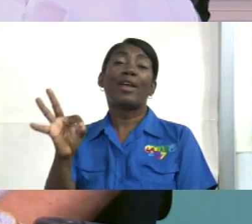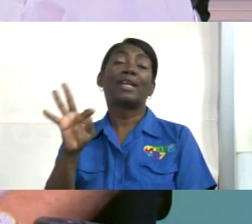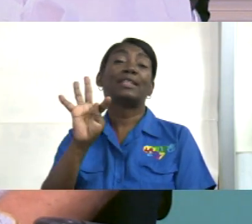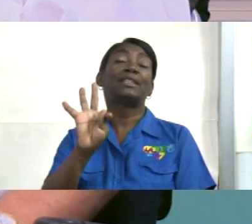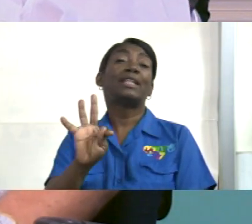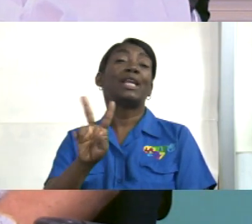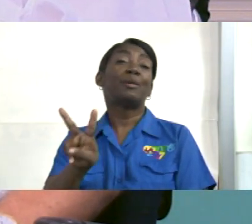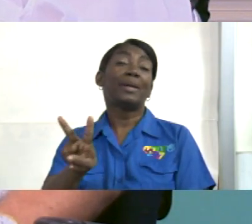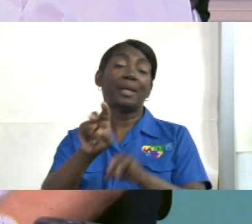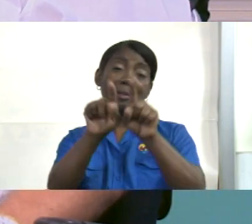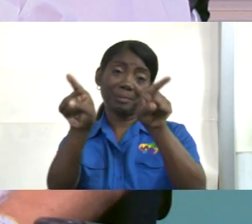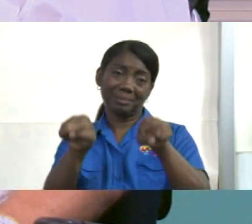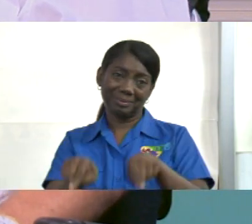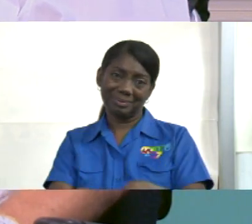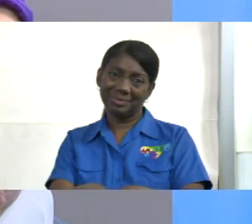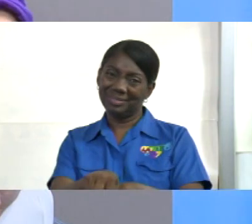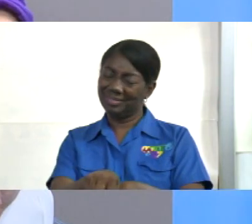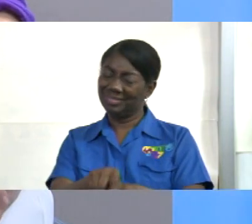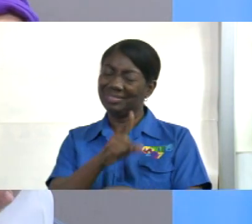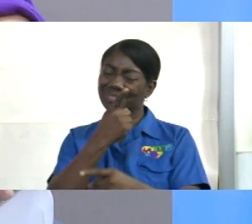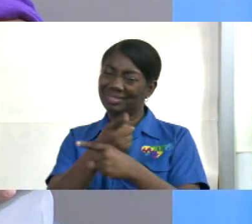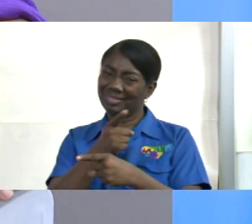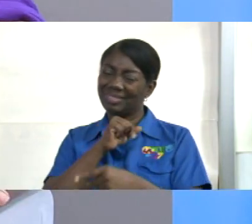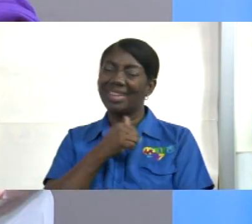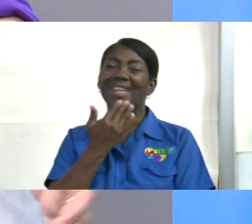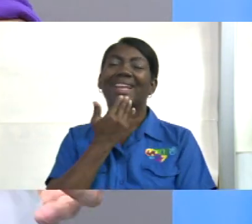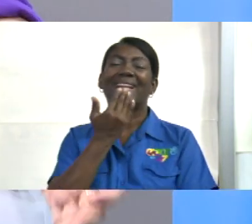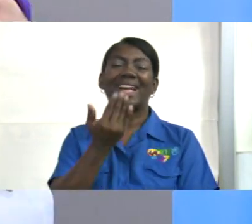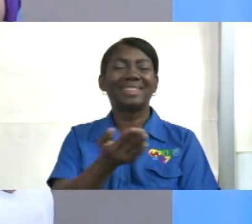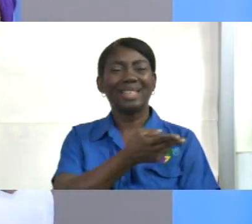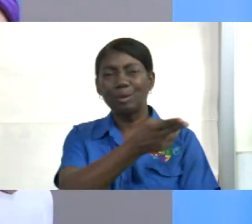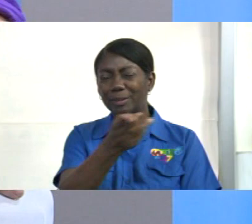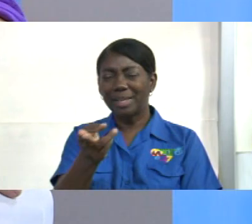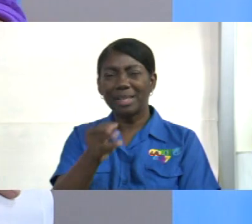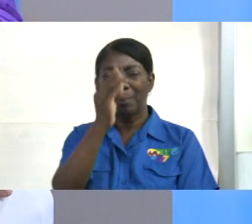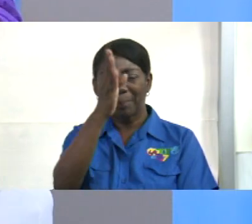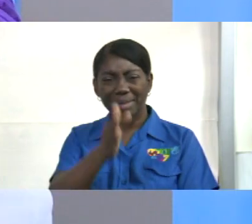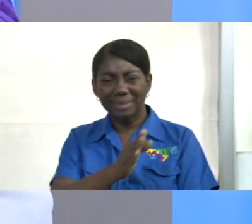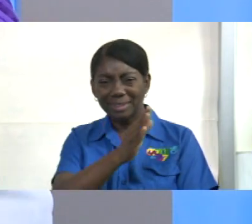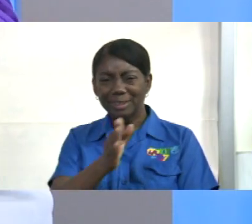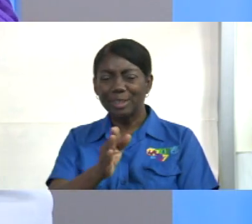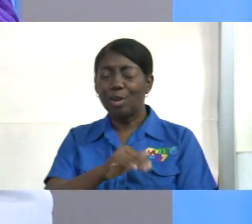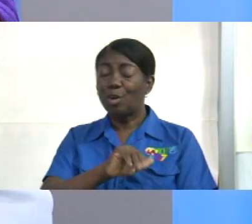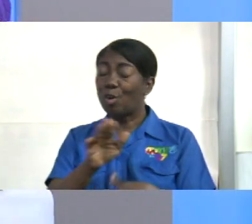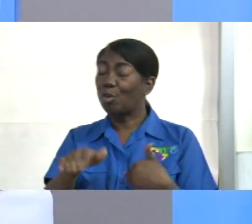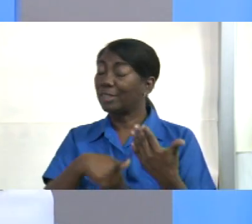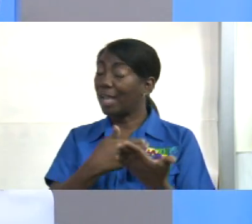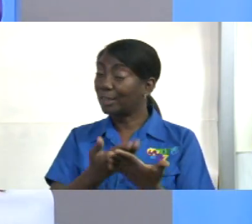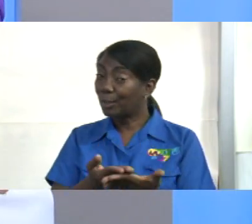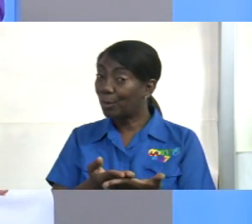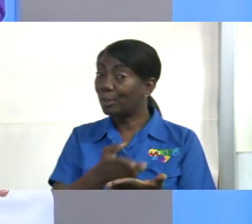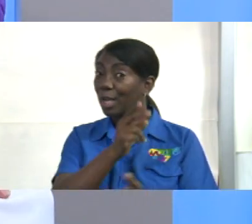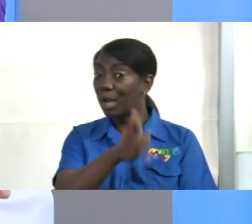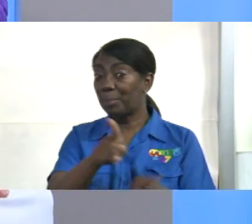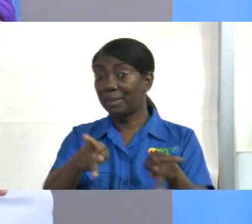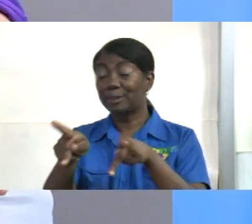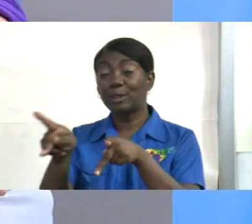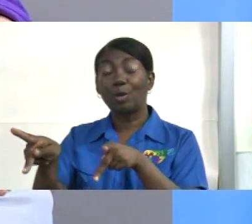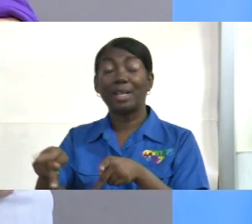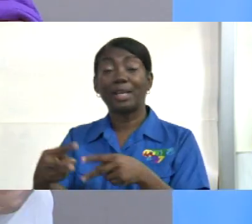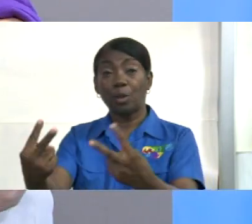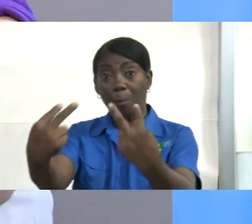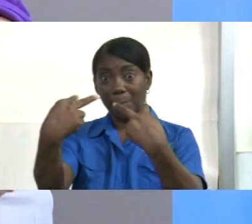ve correcto y gracias a ustedes todas las bendiciones van para ustedes señores televidentes y bueno nos vemos